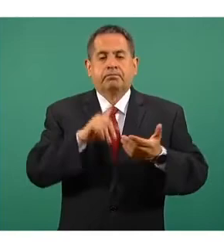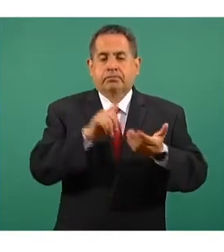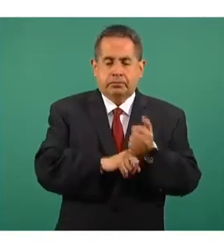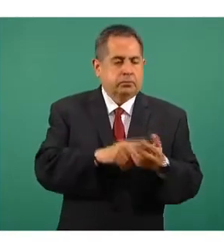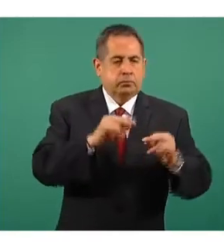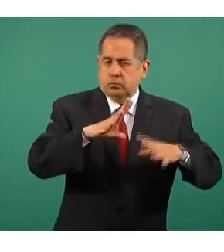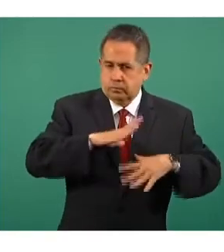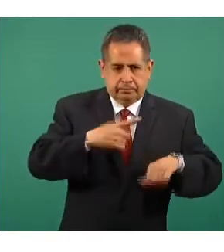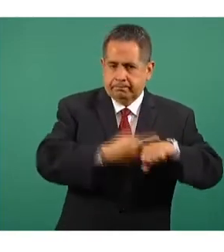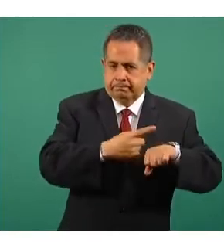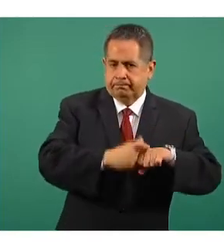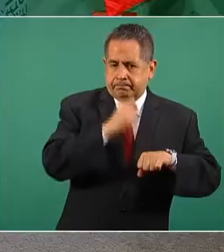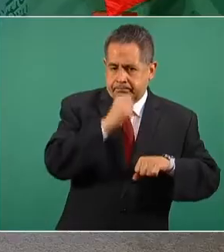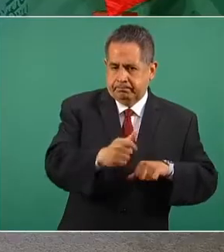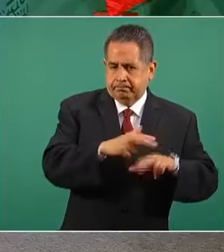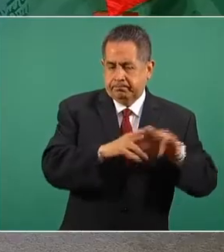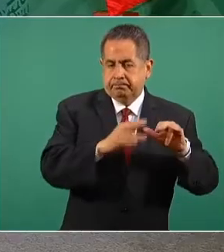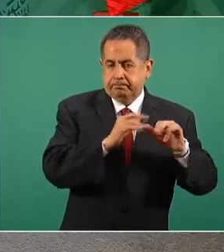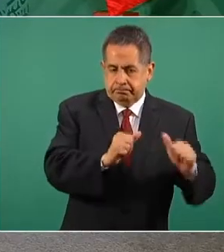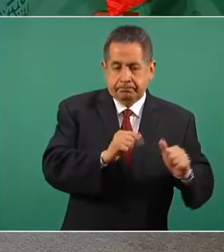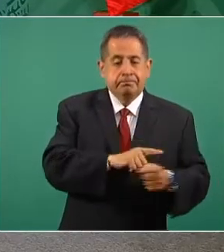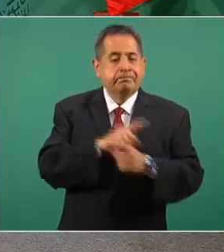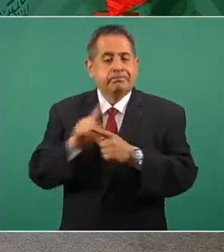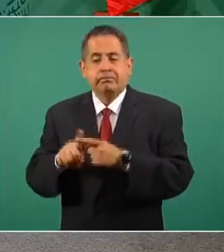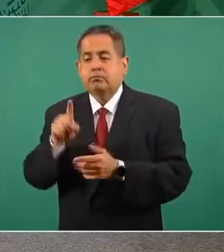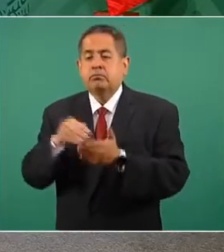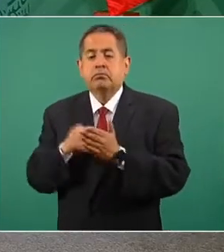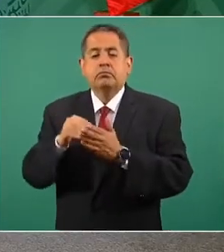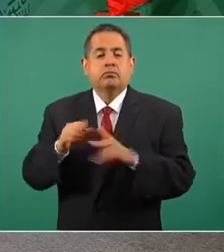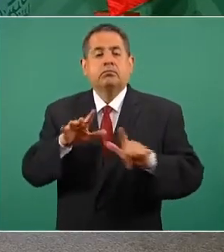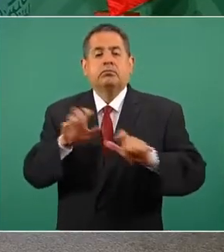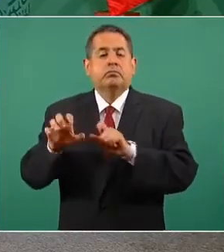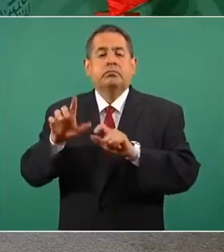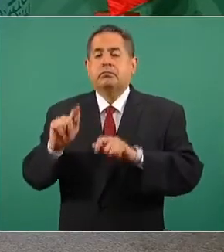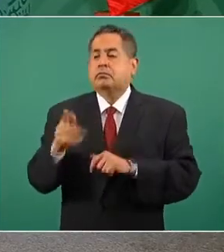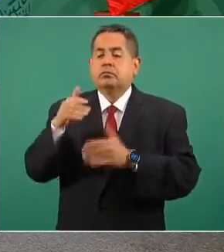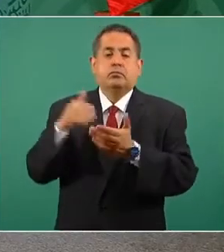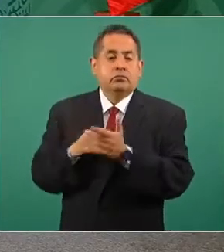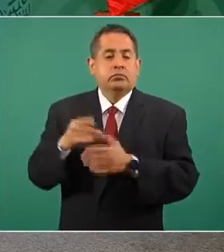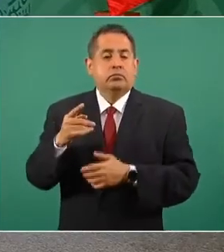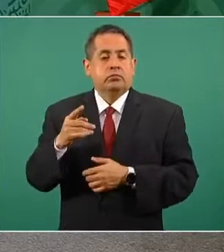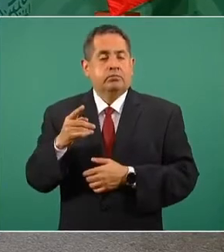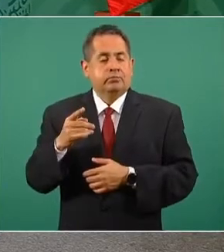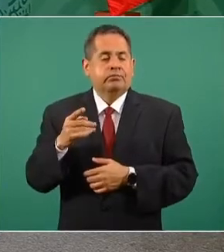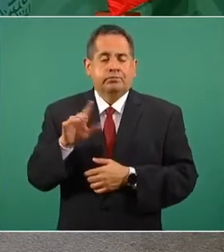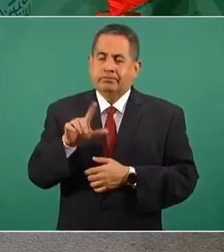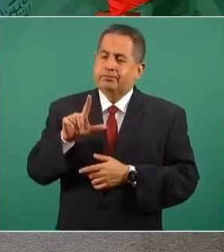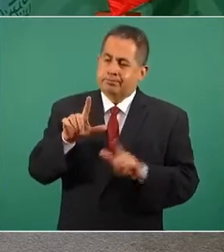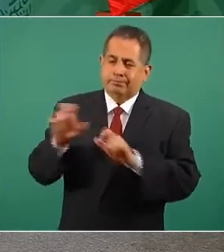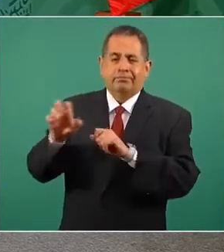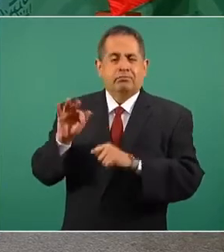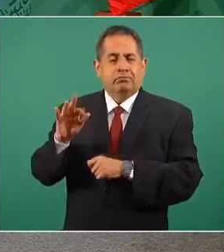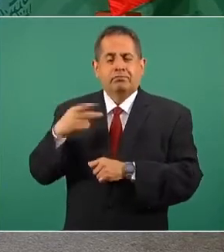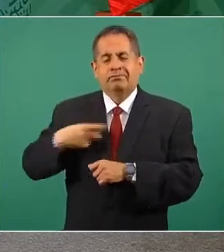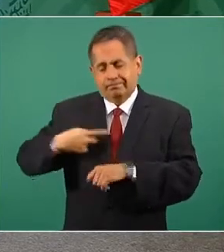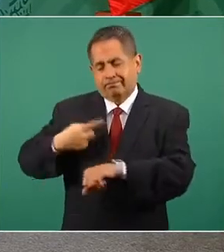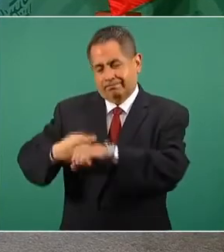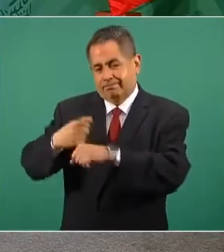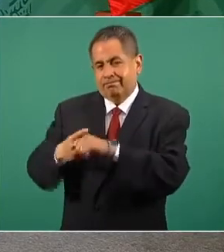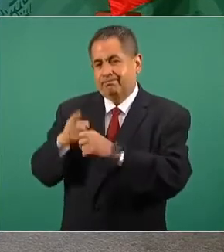negativas y han sido confirmados un millón 771 mil 740 casos.